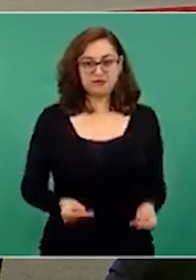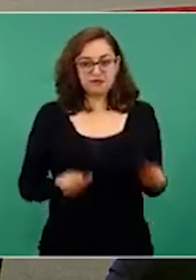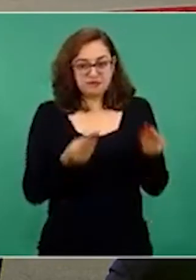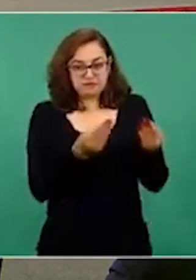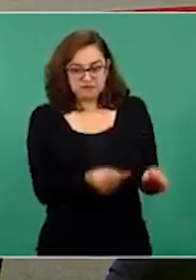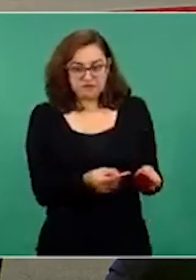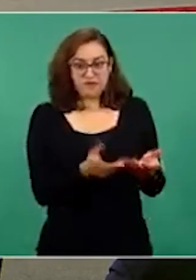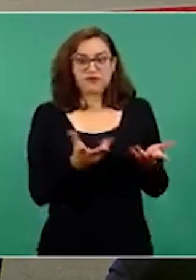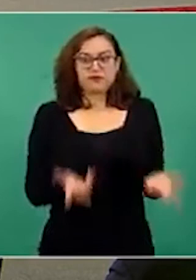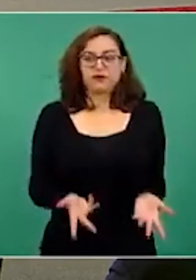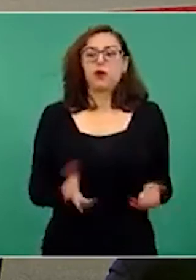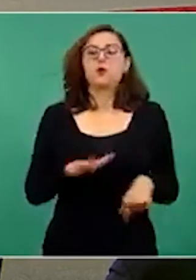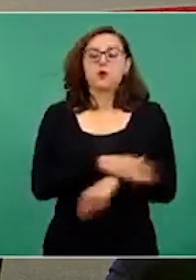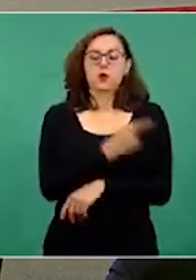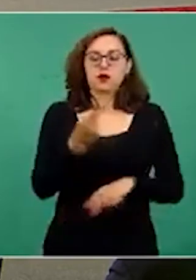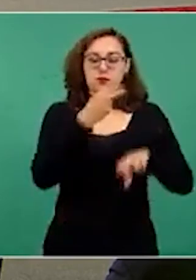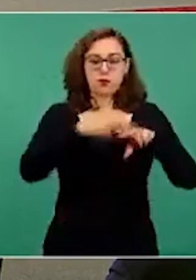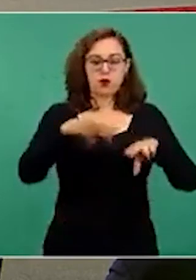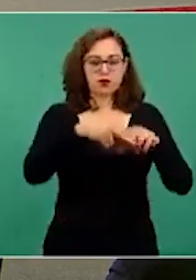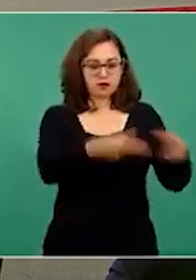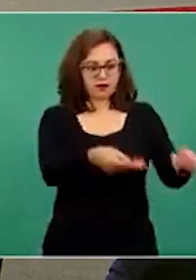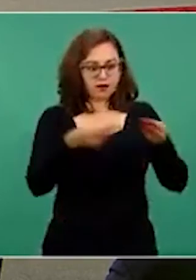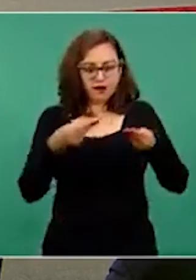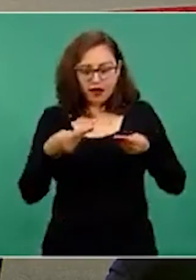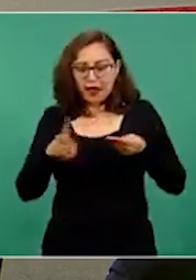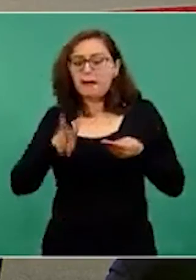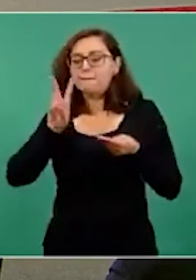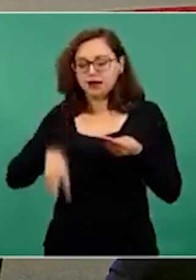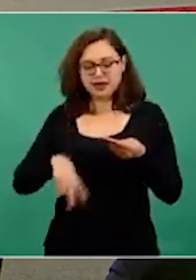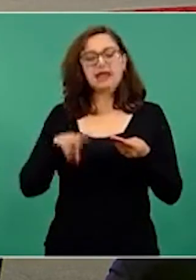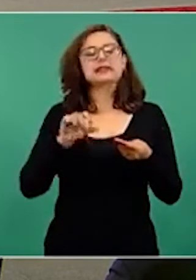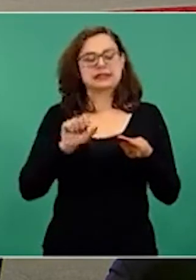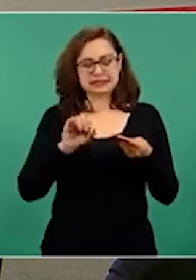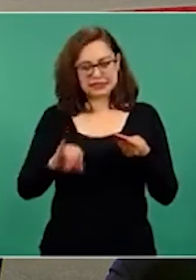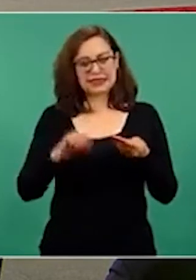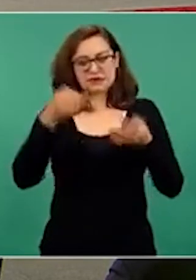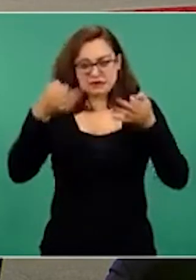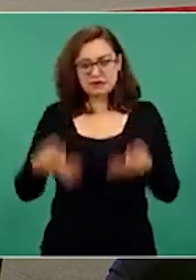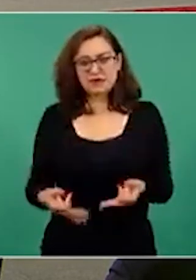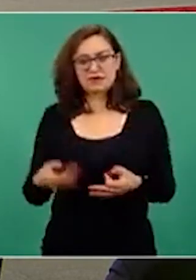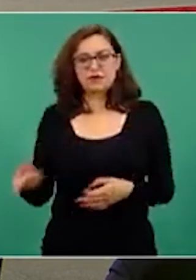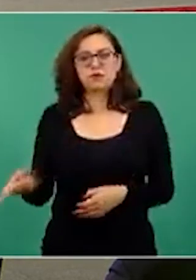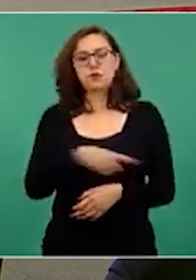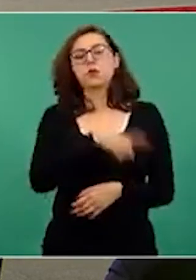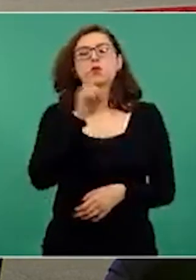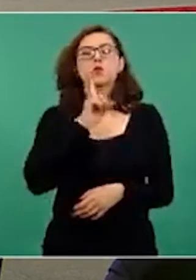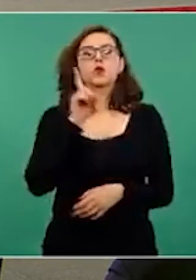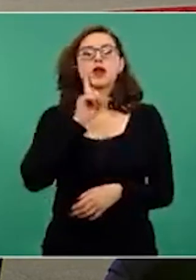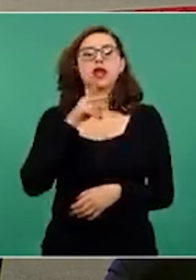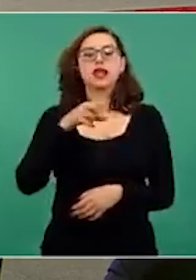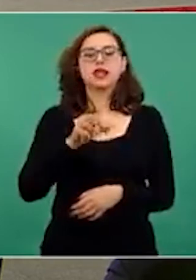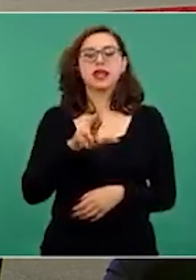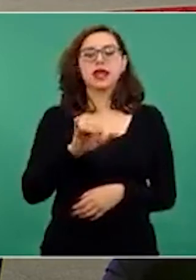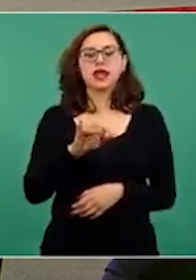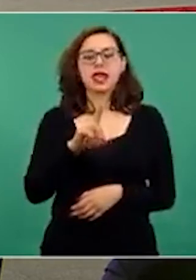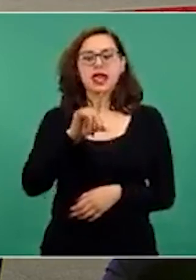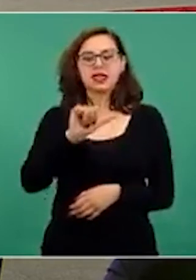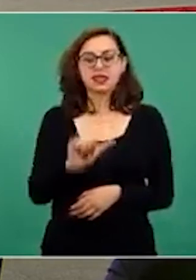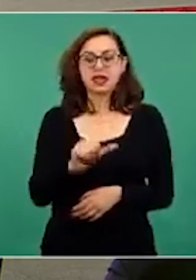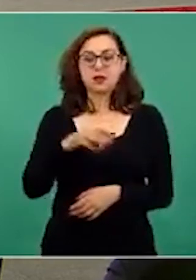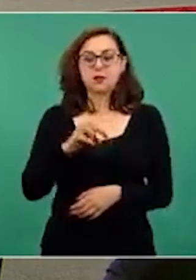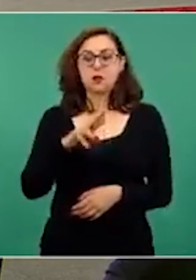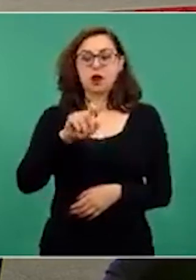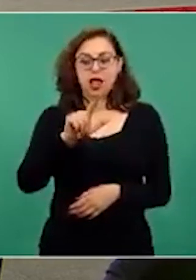billete de lotería, que ya la tenemos… la señora Nereida, si puede pasar, por favor, Nereida Morales.